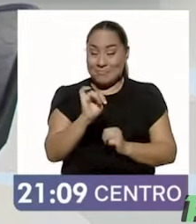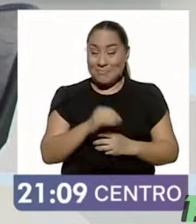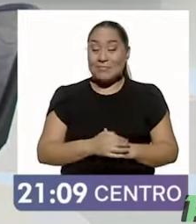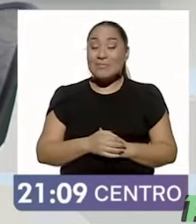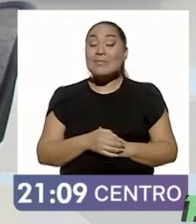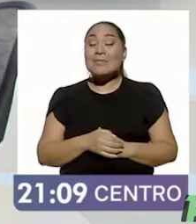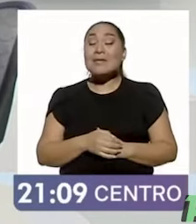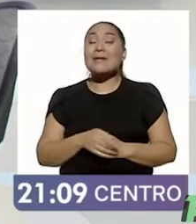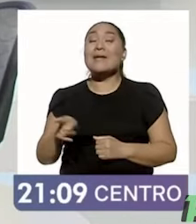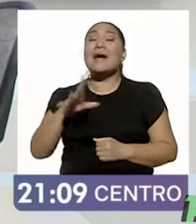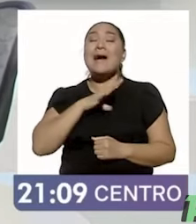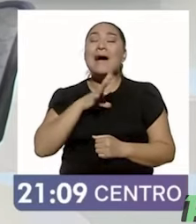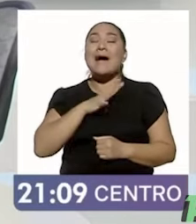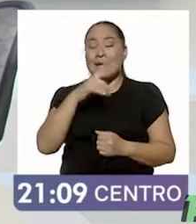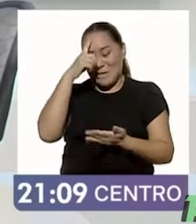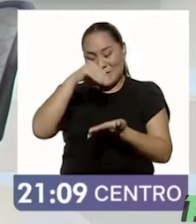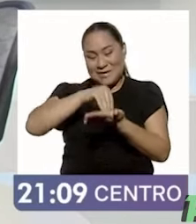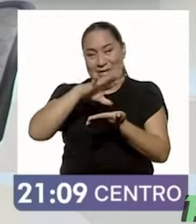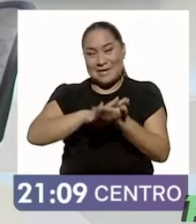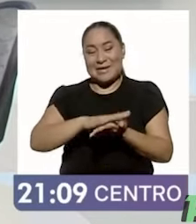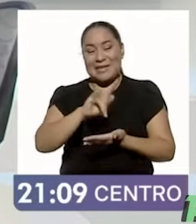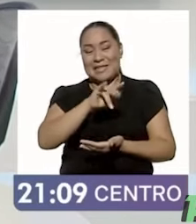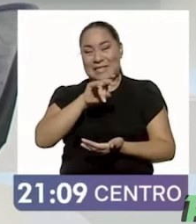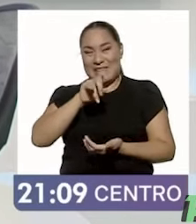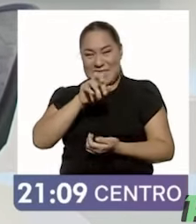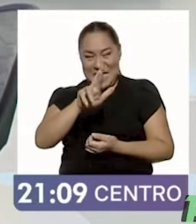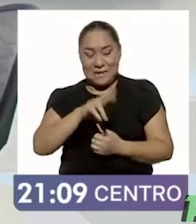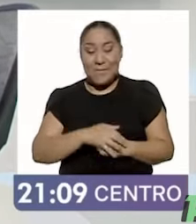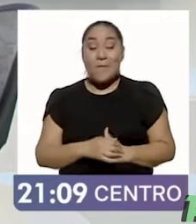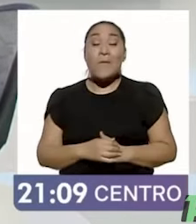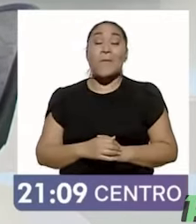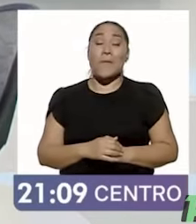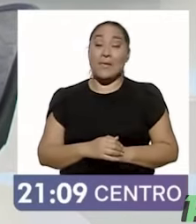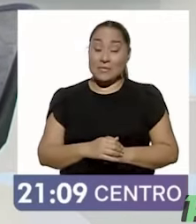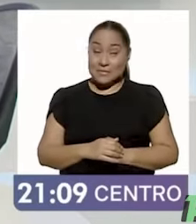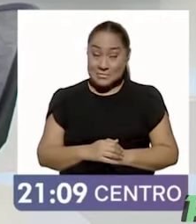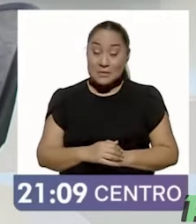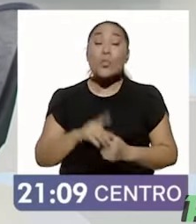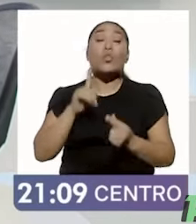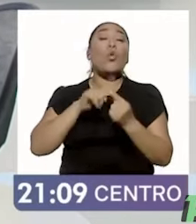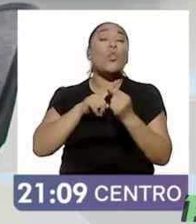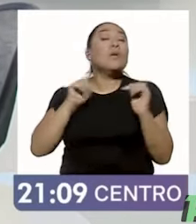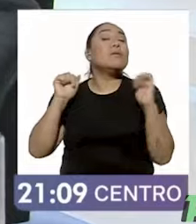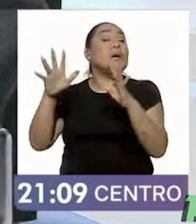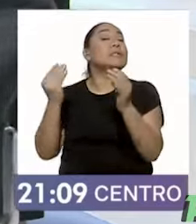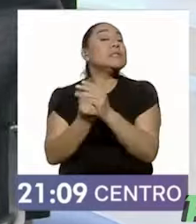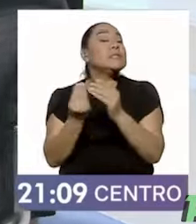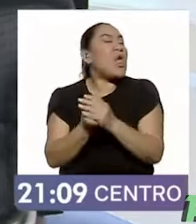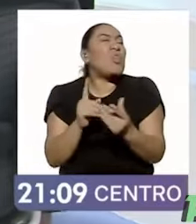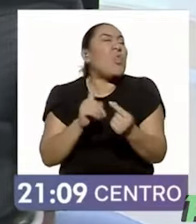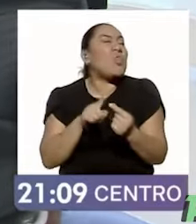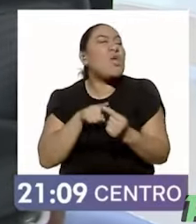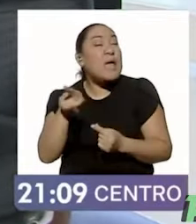Y dicen el WhatsApp. Y dicen el WhatsApp. Y va a ser en las lomas, ¿Podrías mirar a tus hijos?